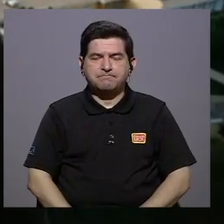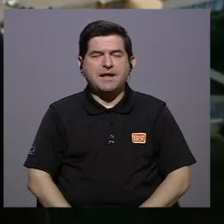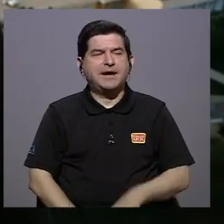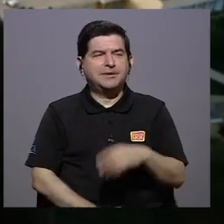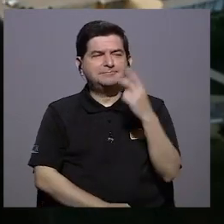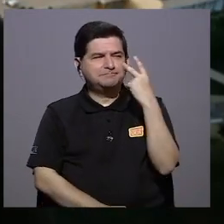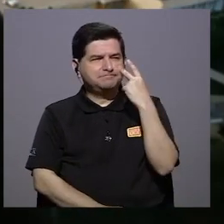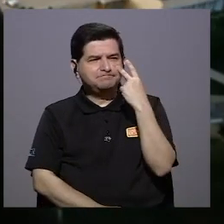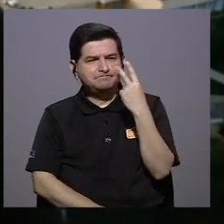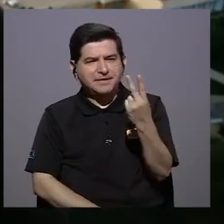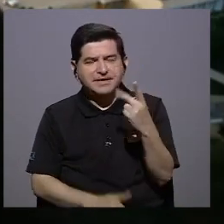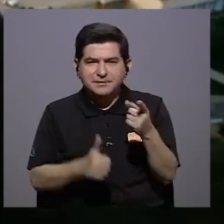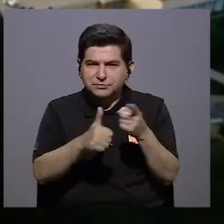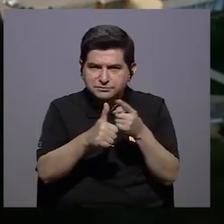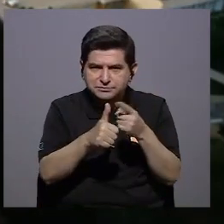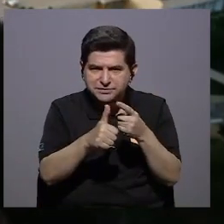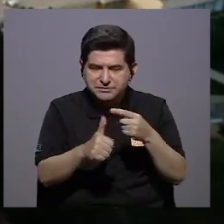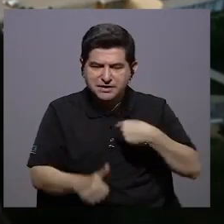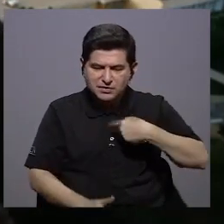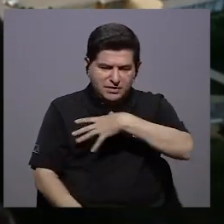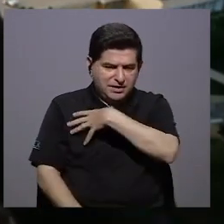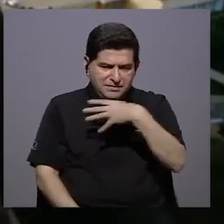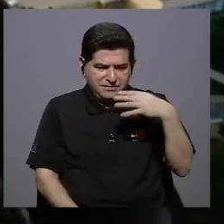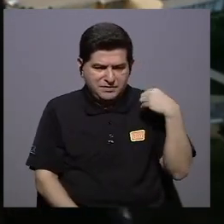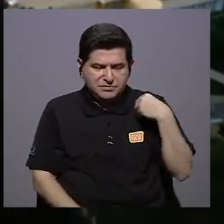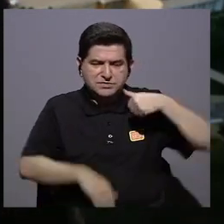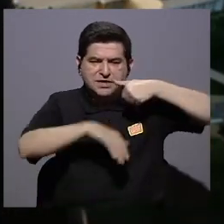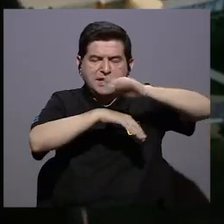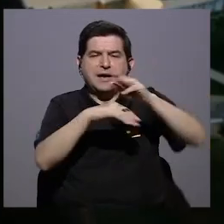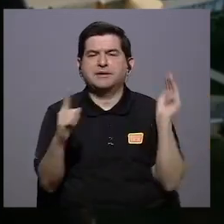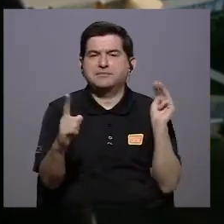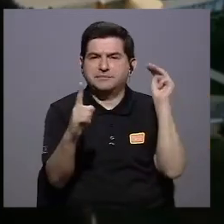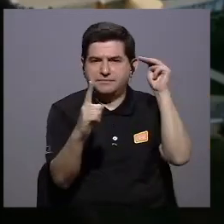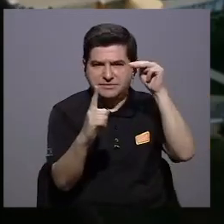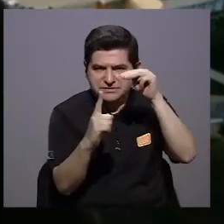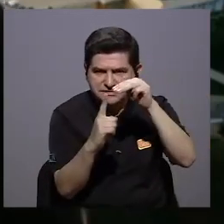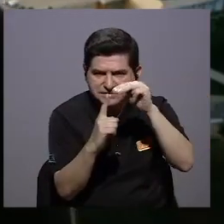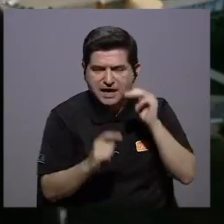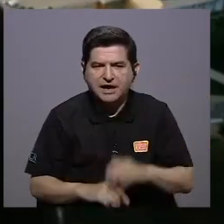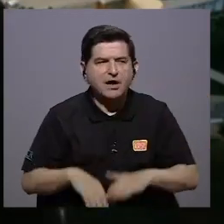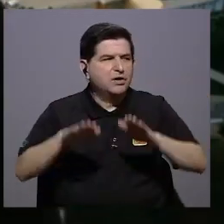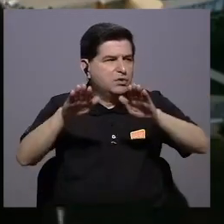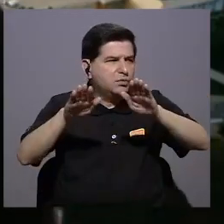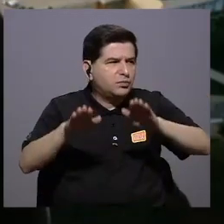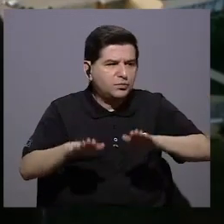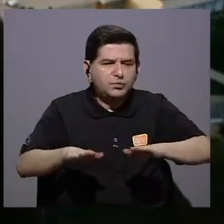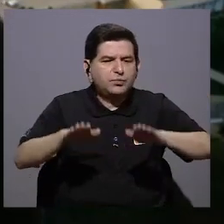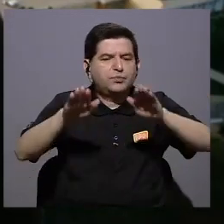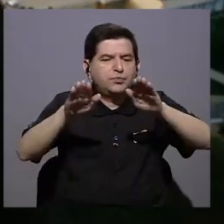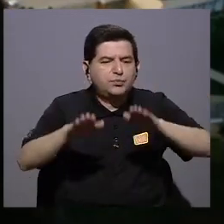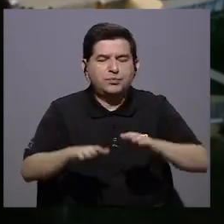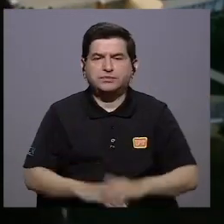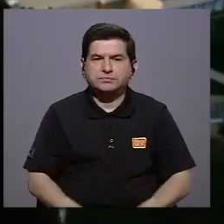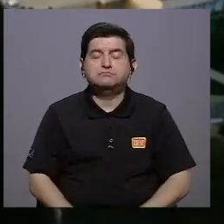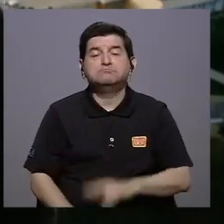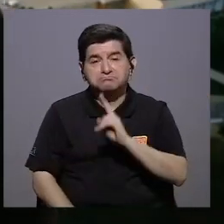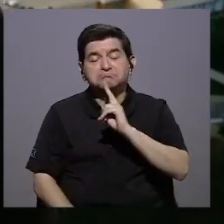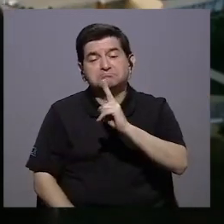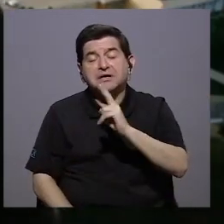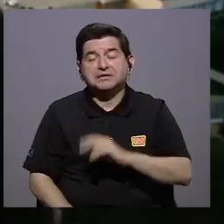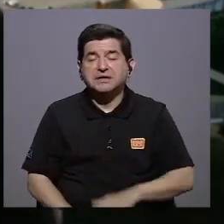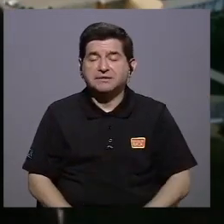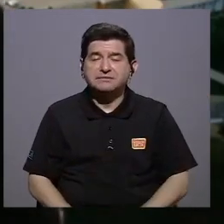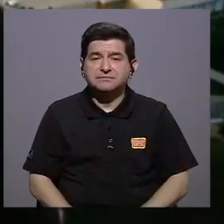Vamos a ver, en primer lugar a mí me gustaría mandar un mensaje de tranquilidad. Es verdad